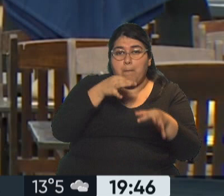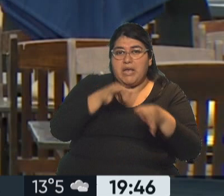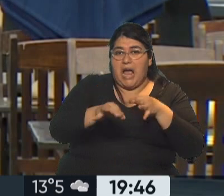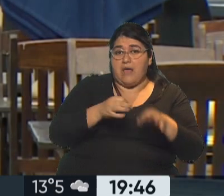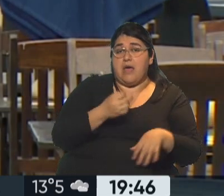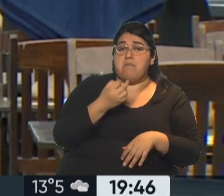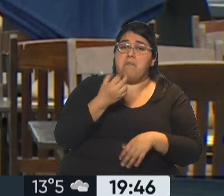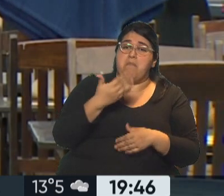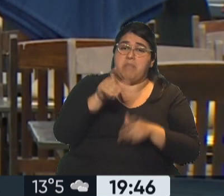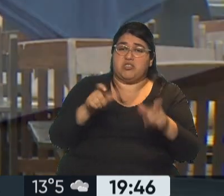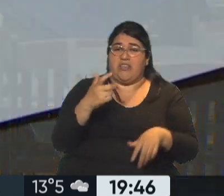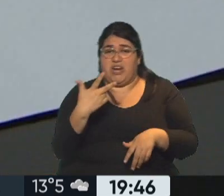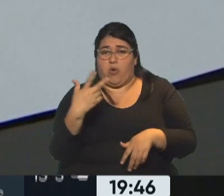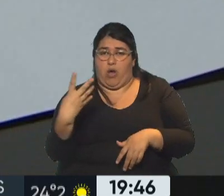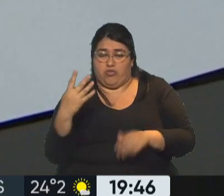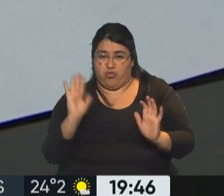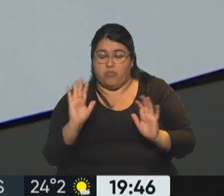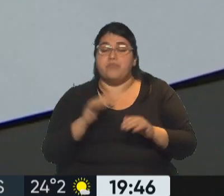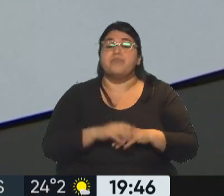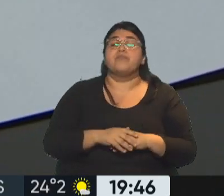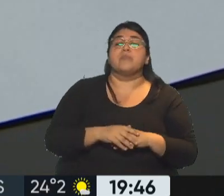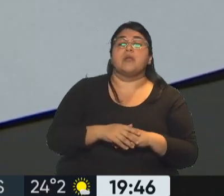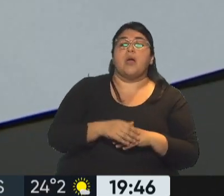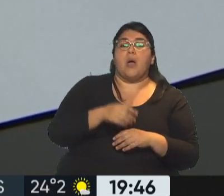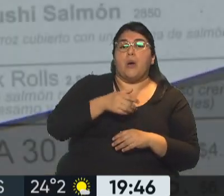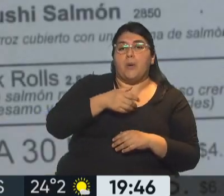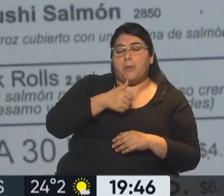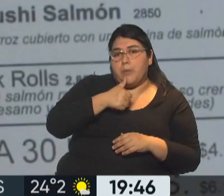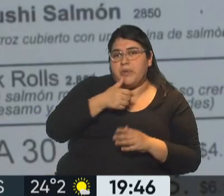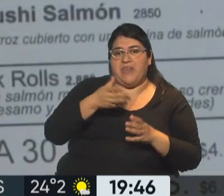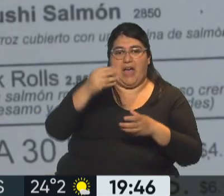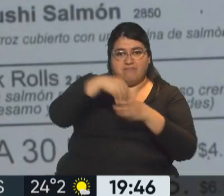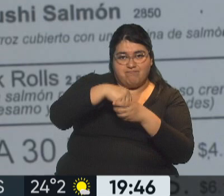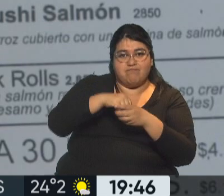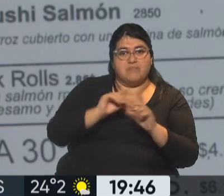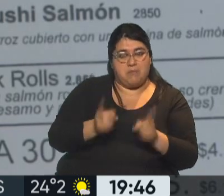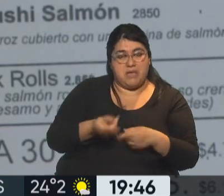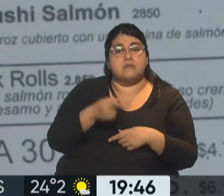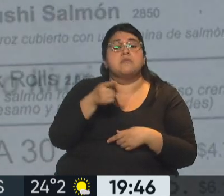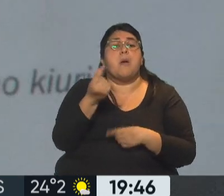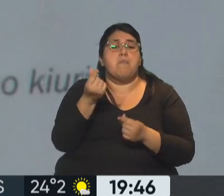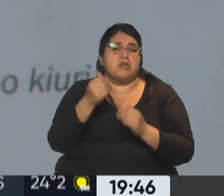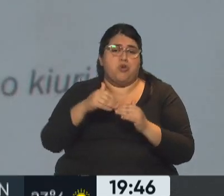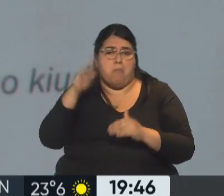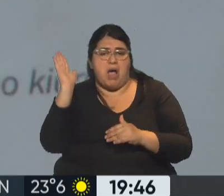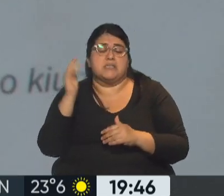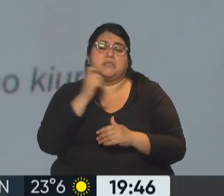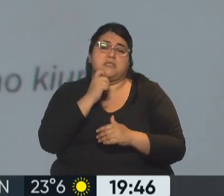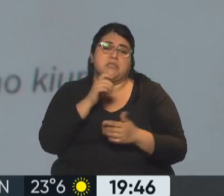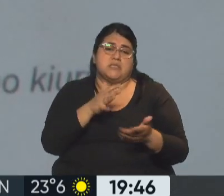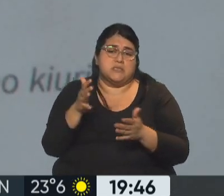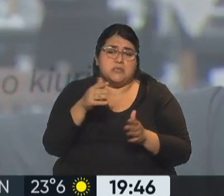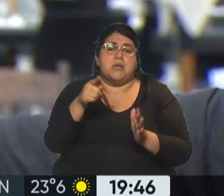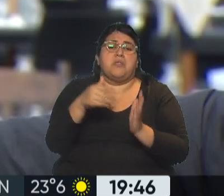3 o para 4, así que imagínate, que tiene la bebida incluida. Así que de ahí para arriba te podés encontrar con, más o menos,